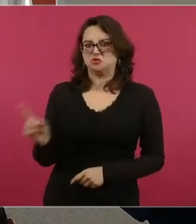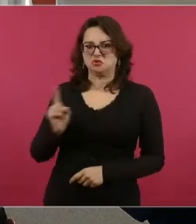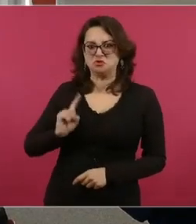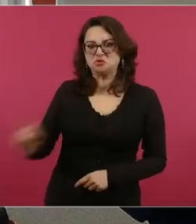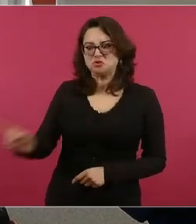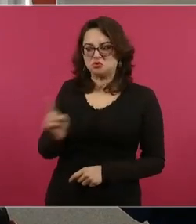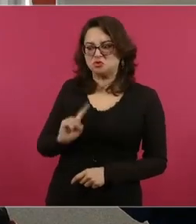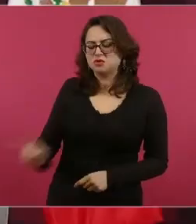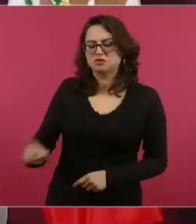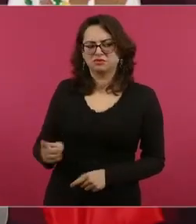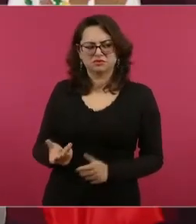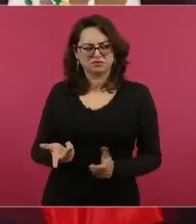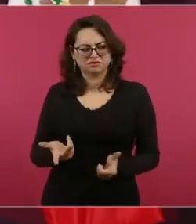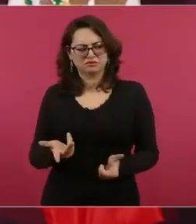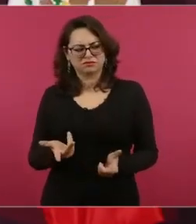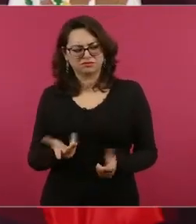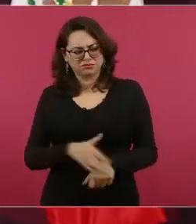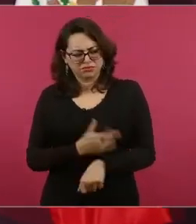¿adoctrinamiento de qué?